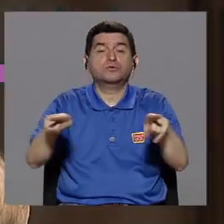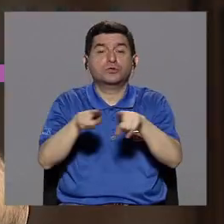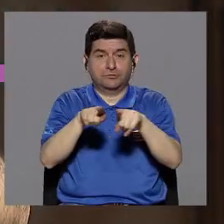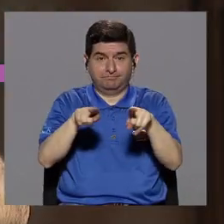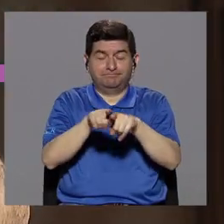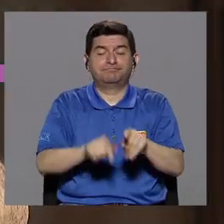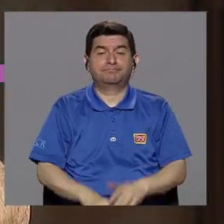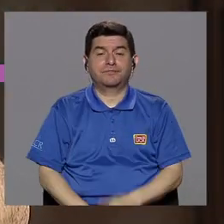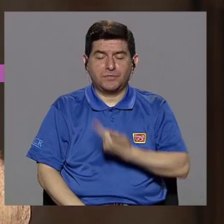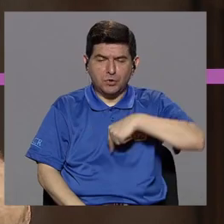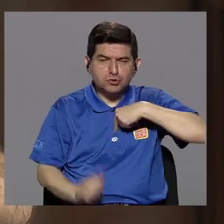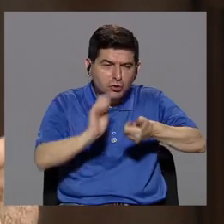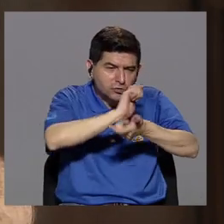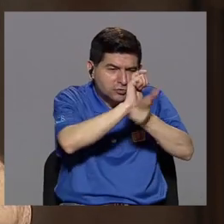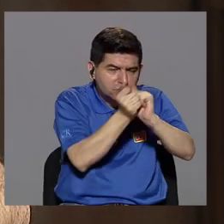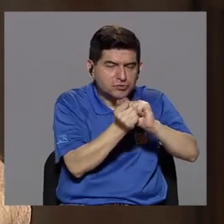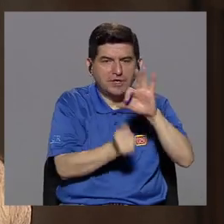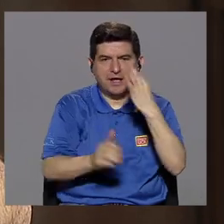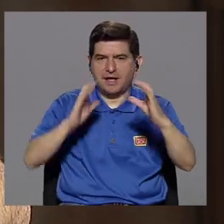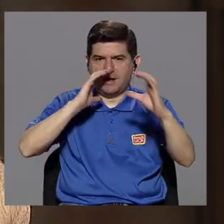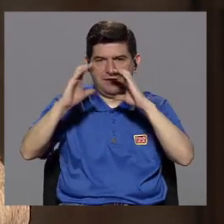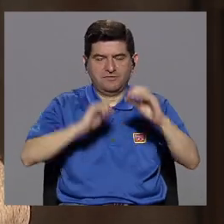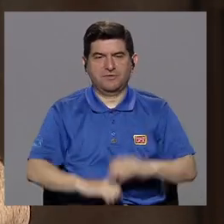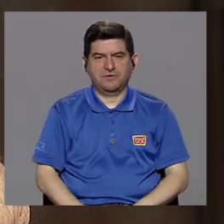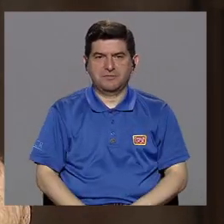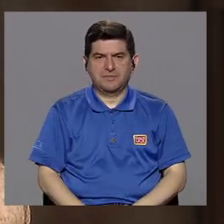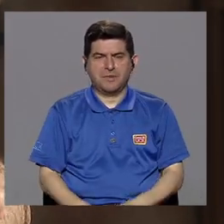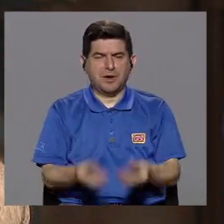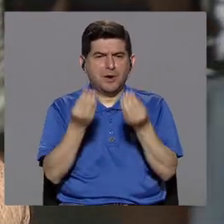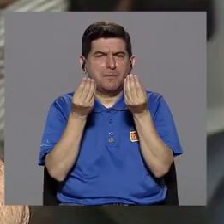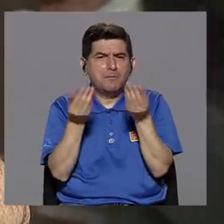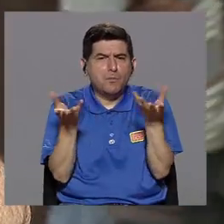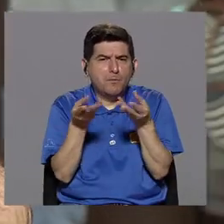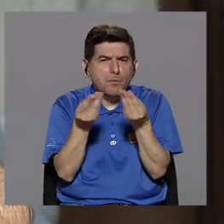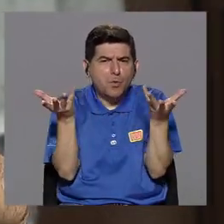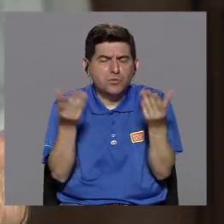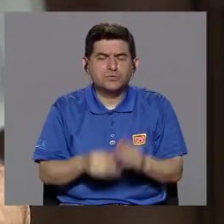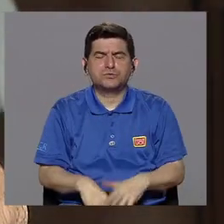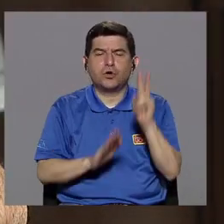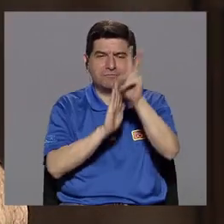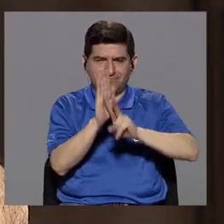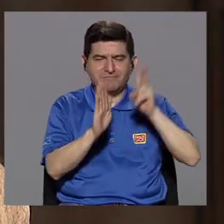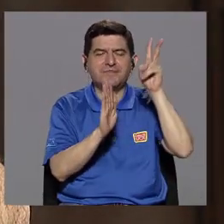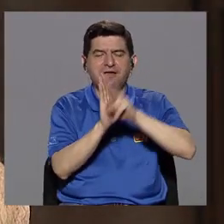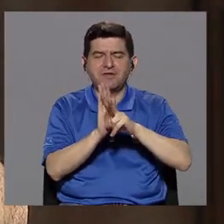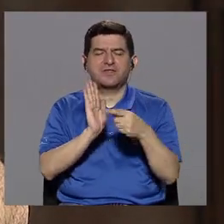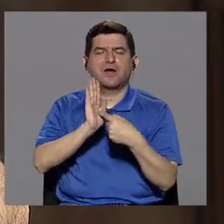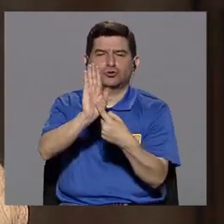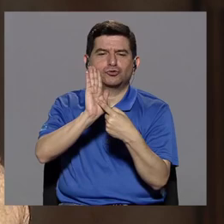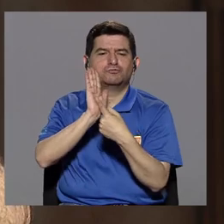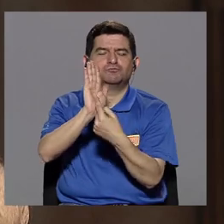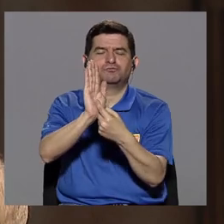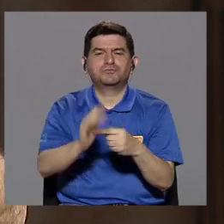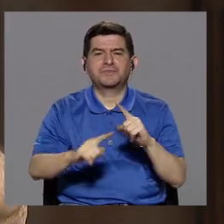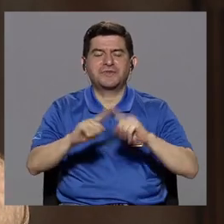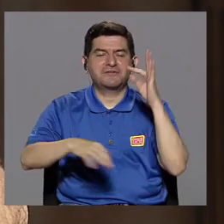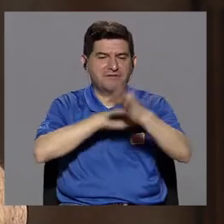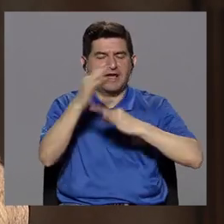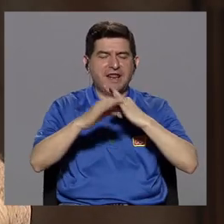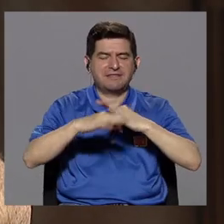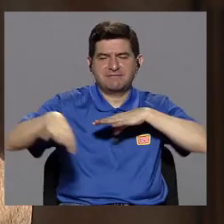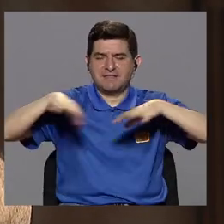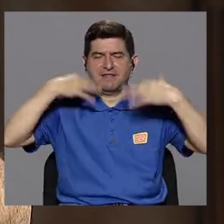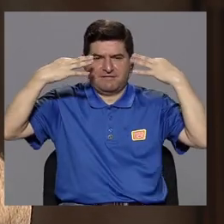que adecuarlo al medio, hacemos mucha producción que tiene que ver también con videos demostrativos, de ciertos tipos de